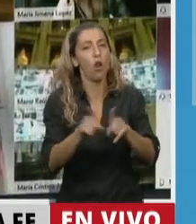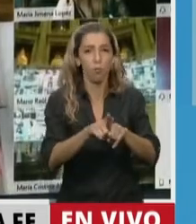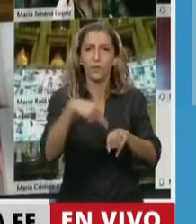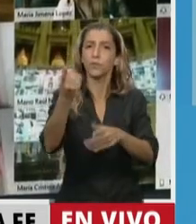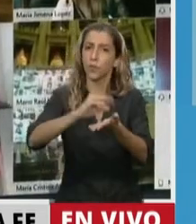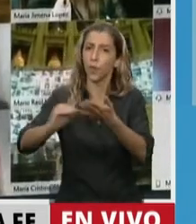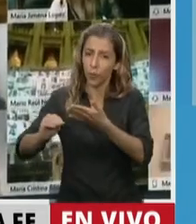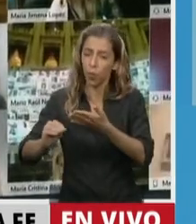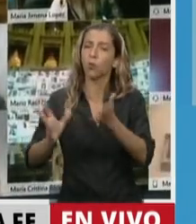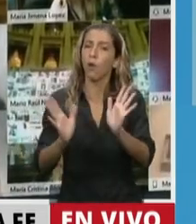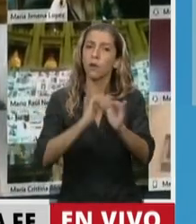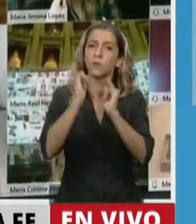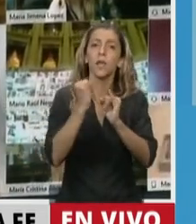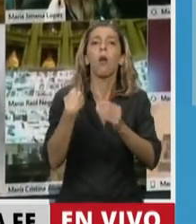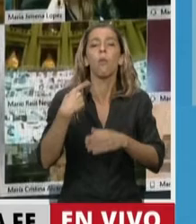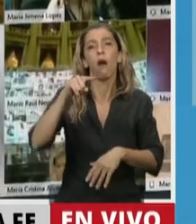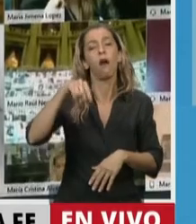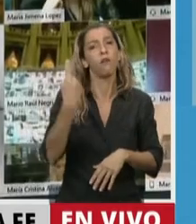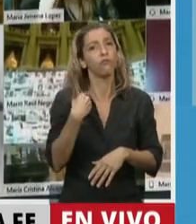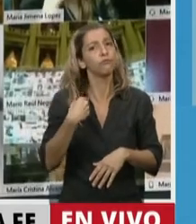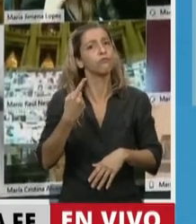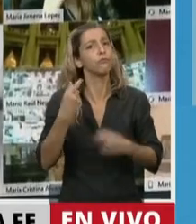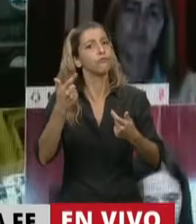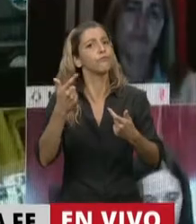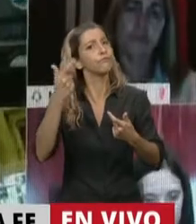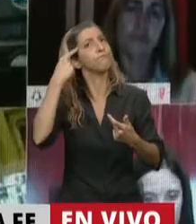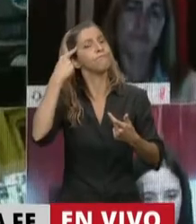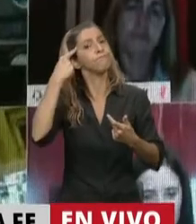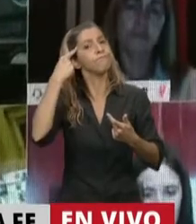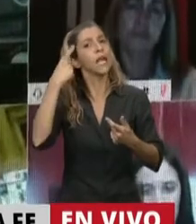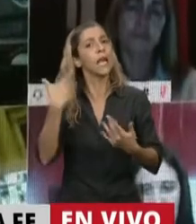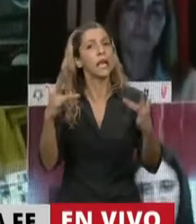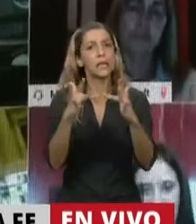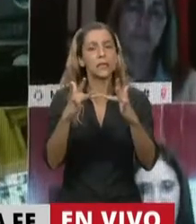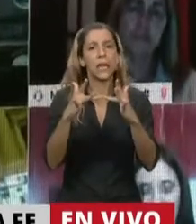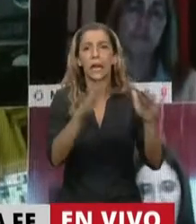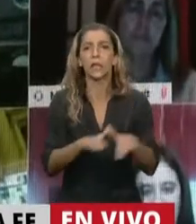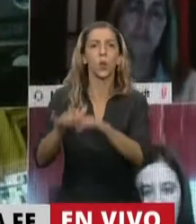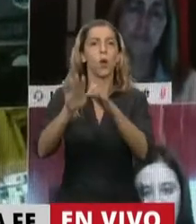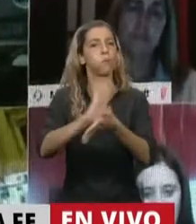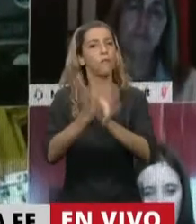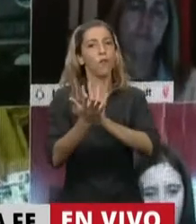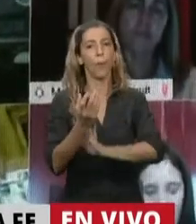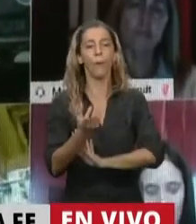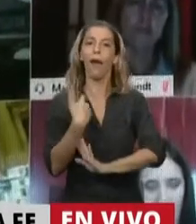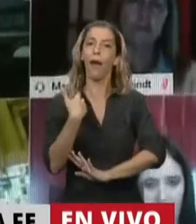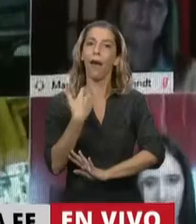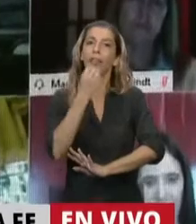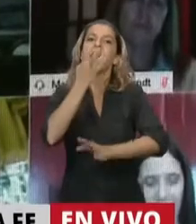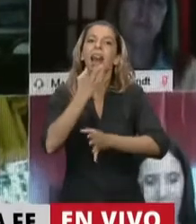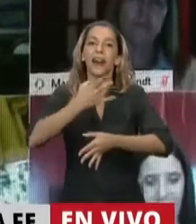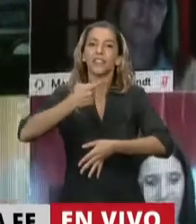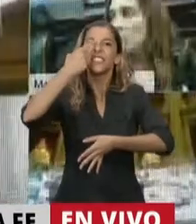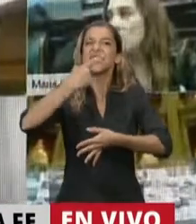declarar de interés el servicio de Internet que es especializado en los sistemas educativos, encontrar respuesta para